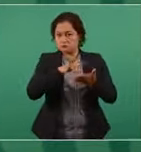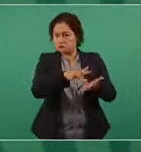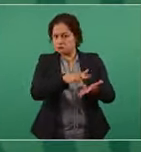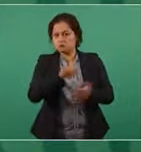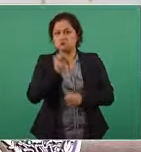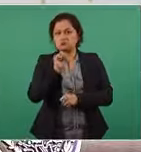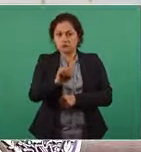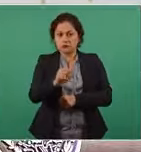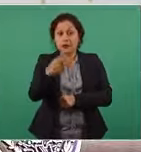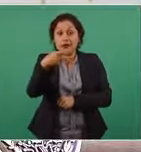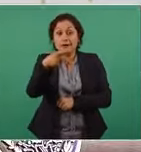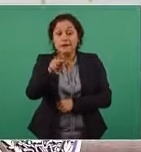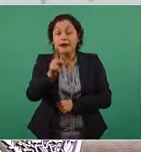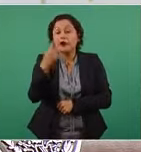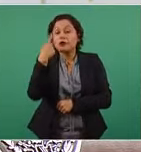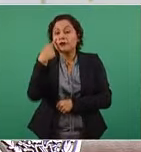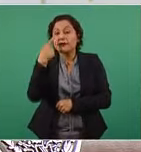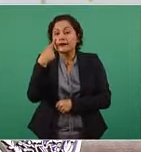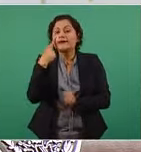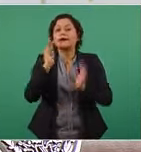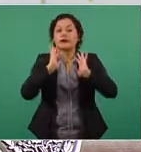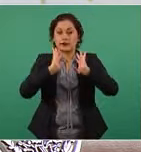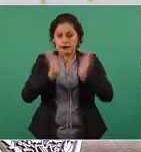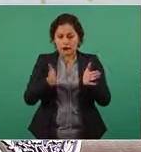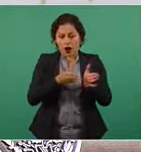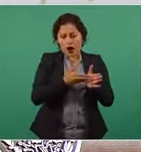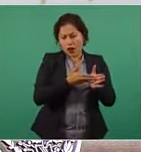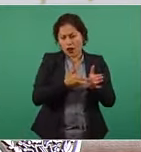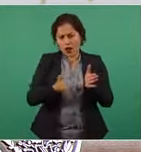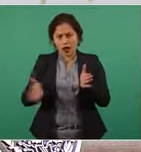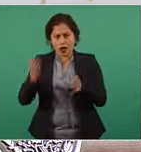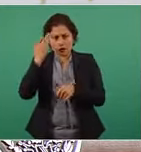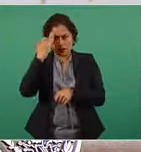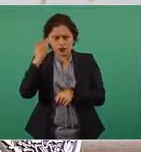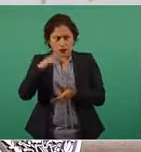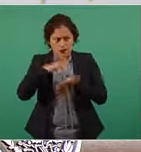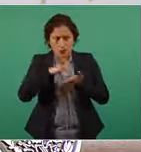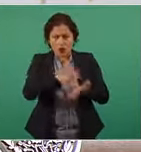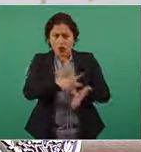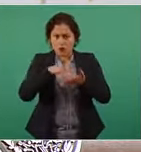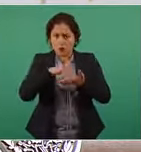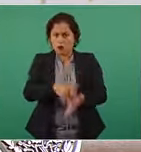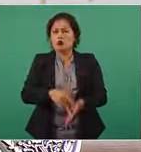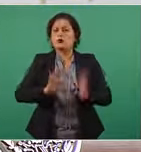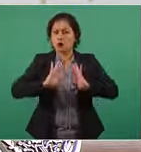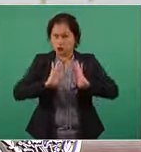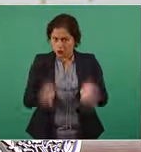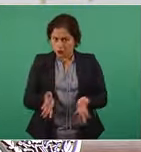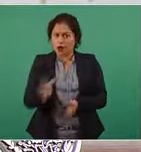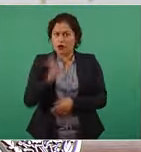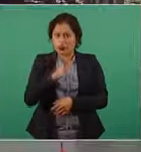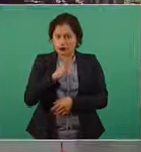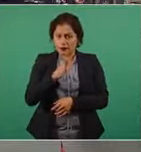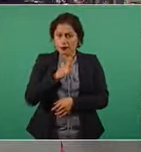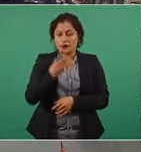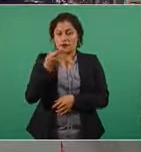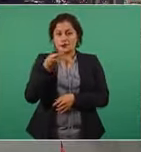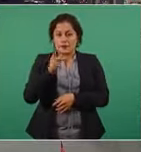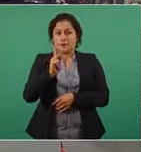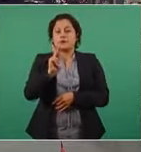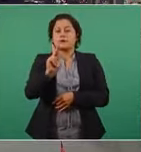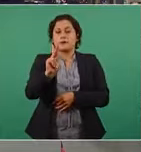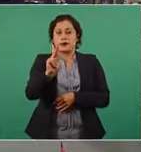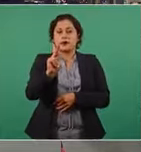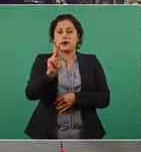recibiendo apoyo, pero van